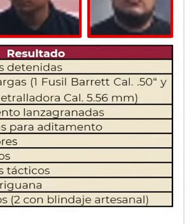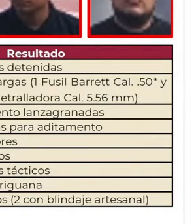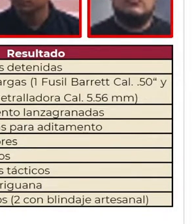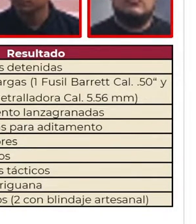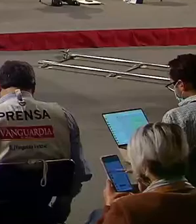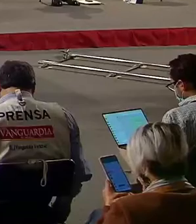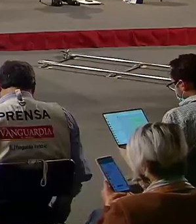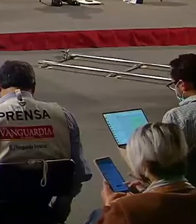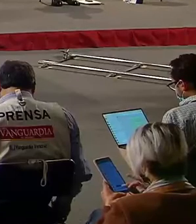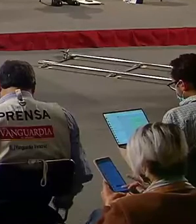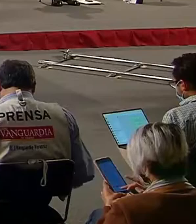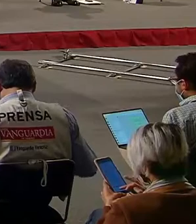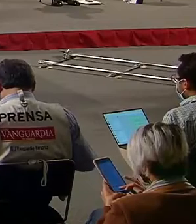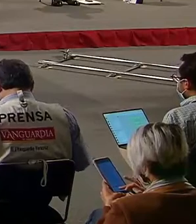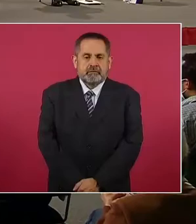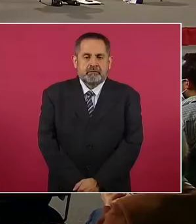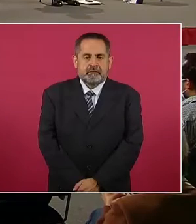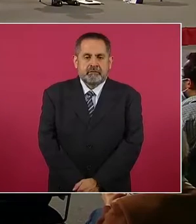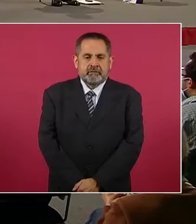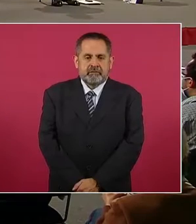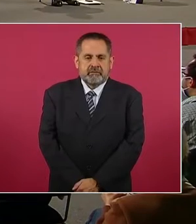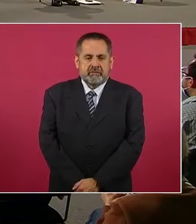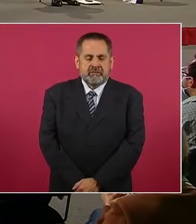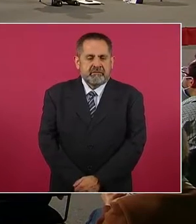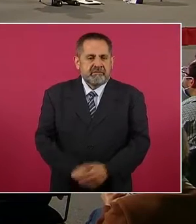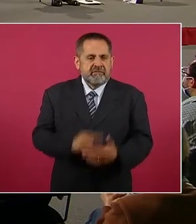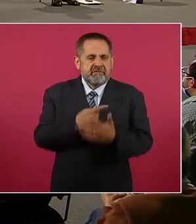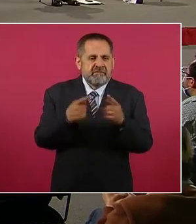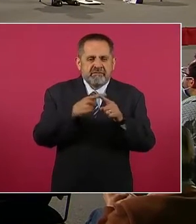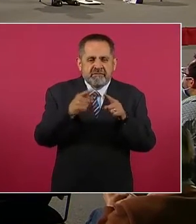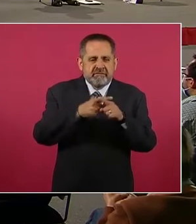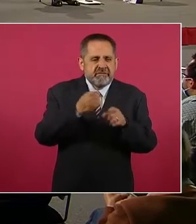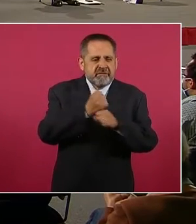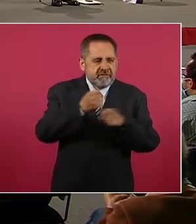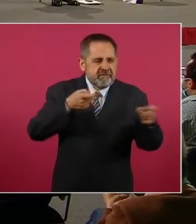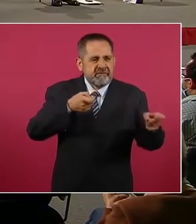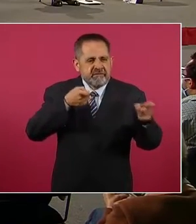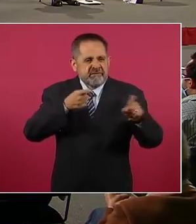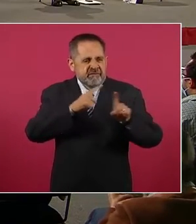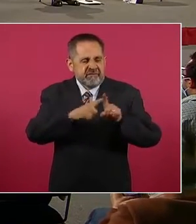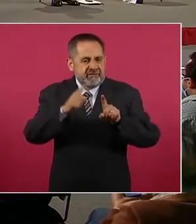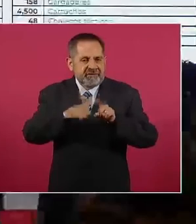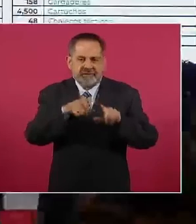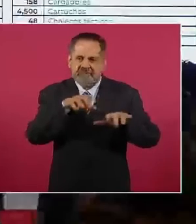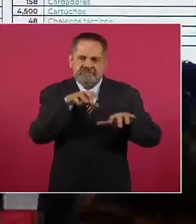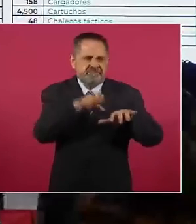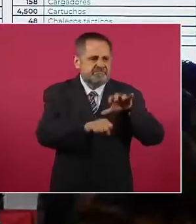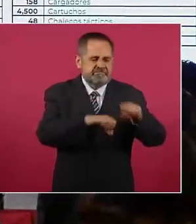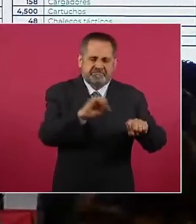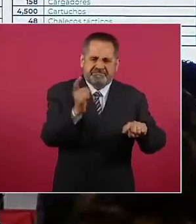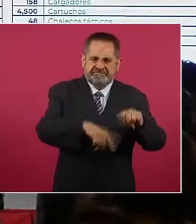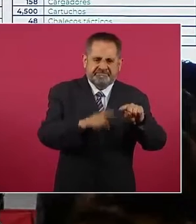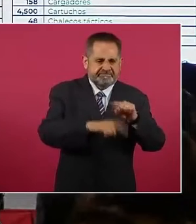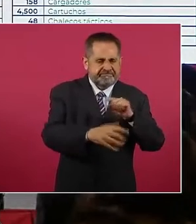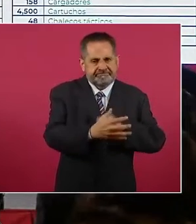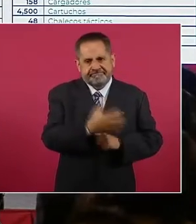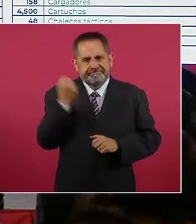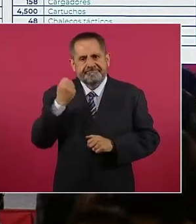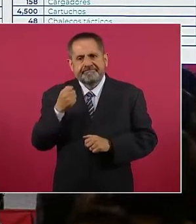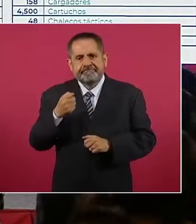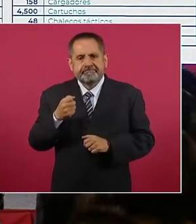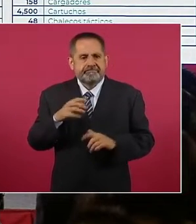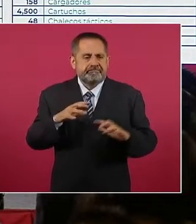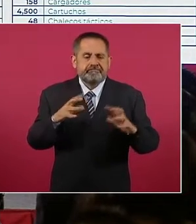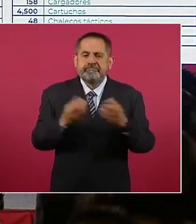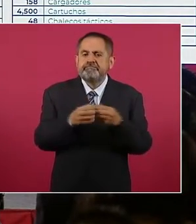armas largas, 17 en uno, cuatro en otro, lo cual es un aseguramiento conjunto ya de